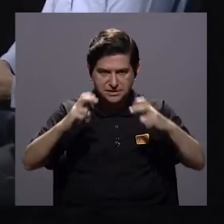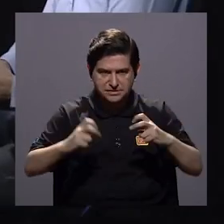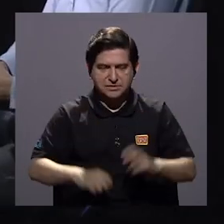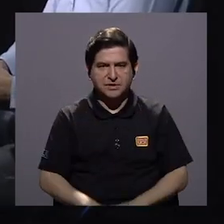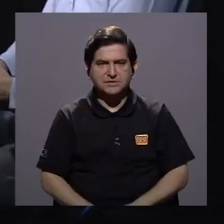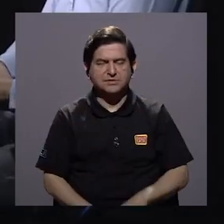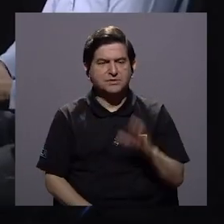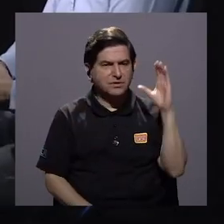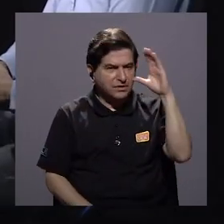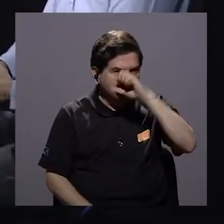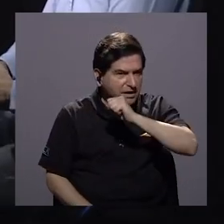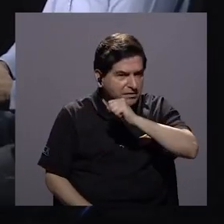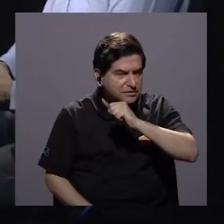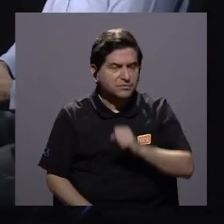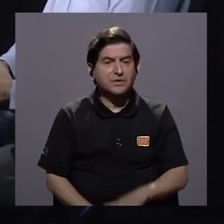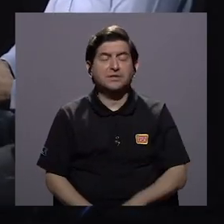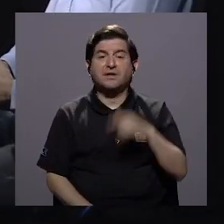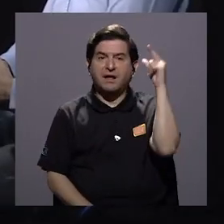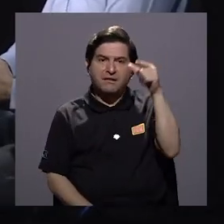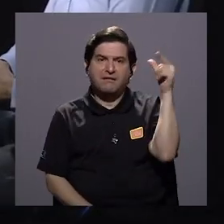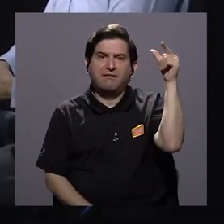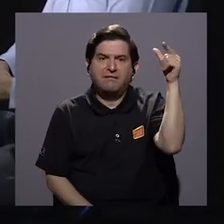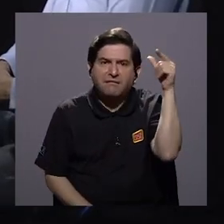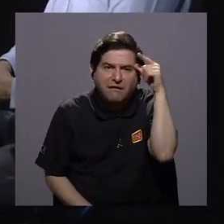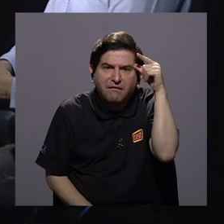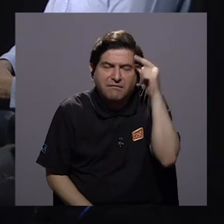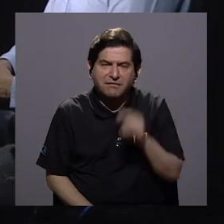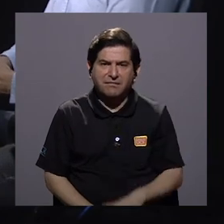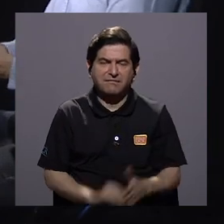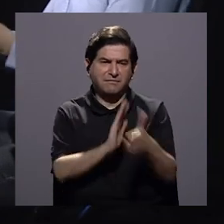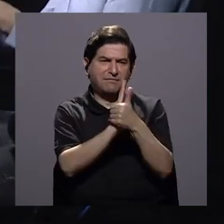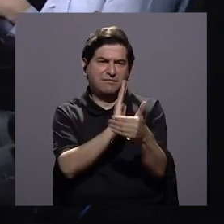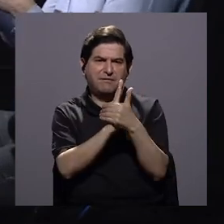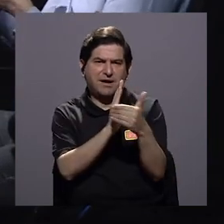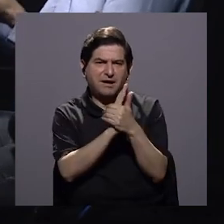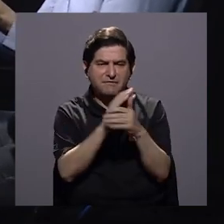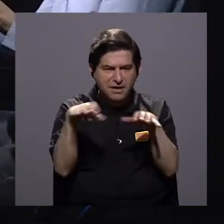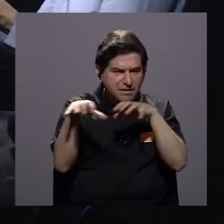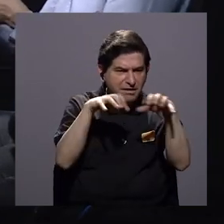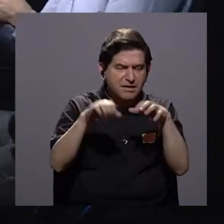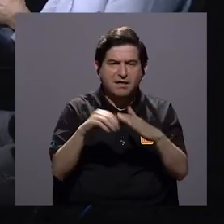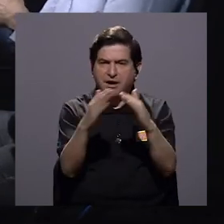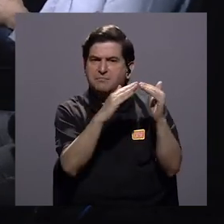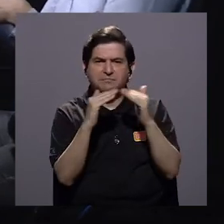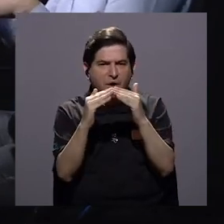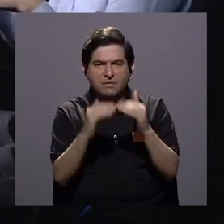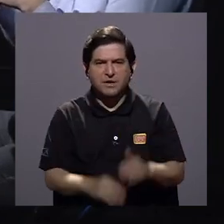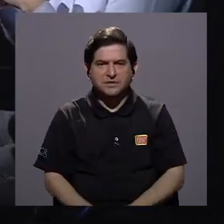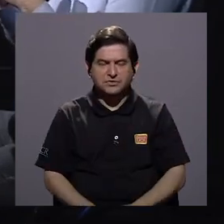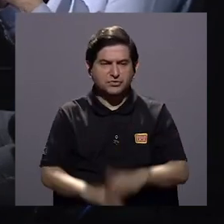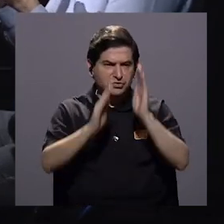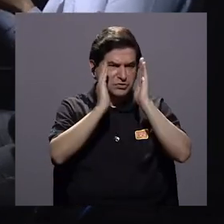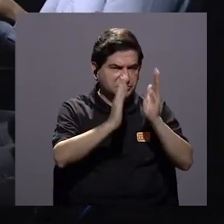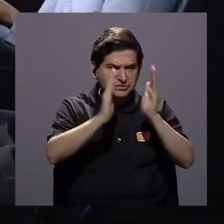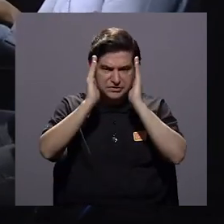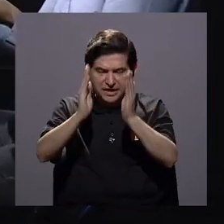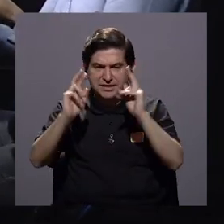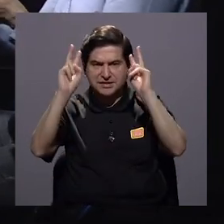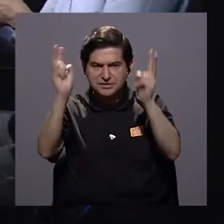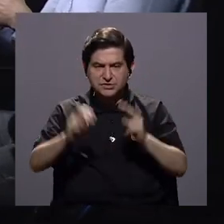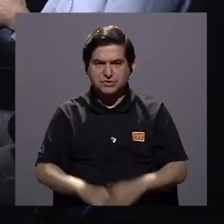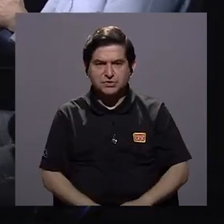analizamos cuando vimos un poquito por supuesto que la capacidad de movilización de la población la atención